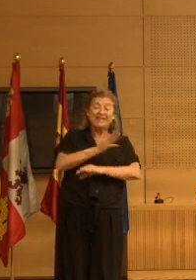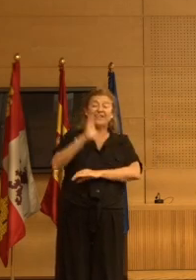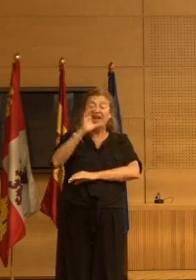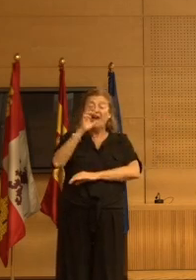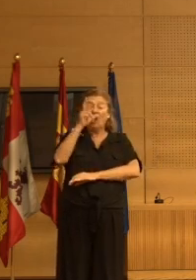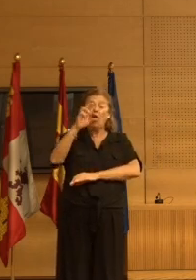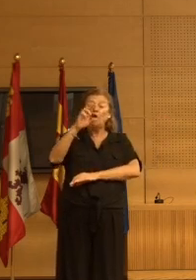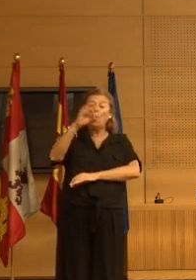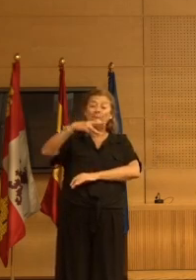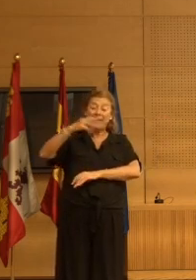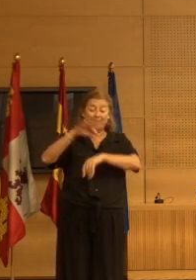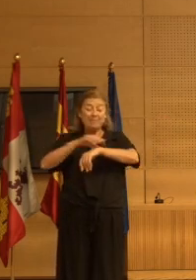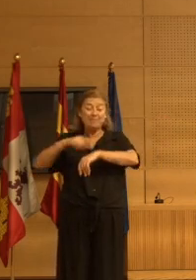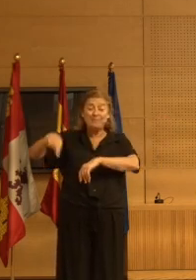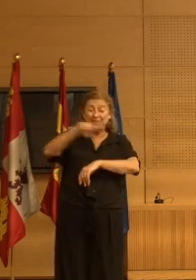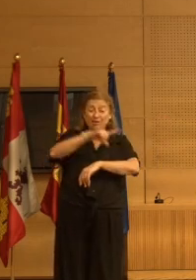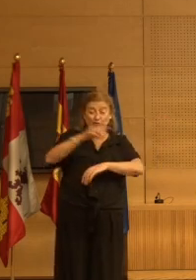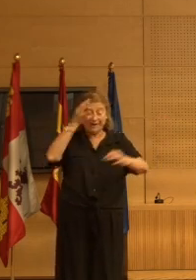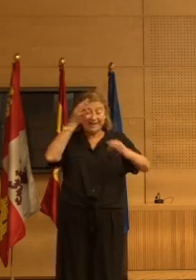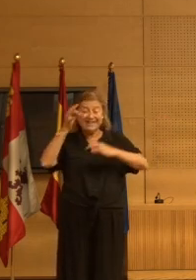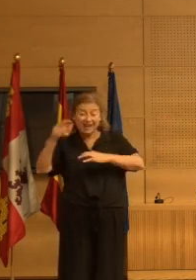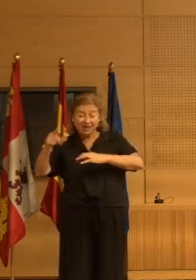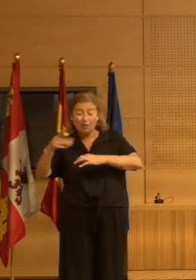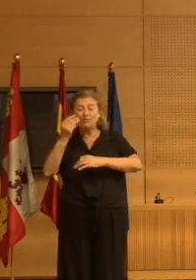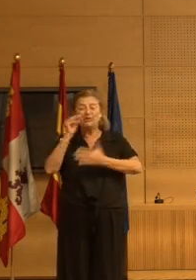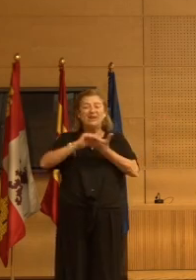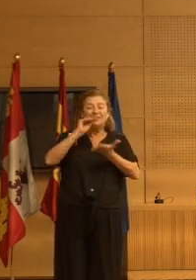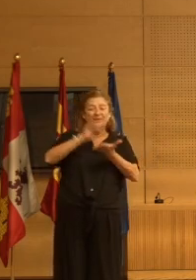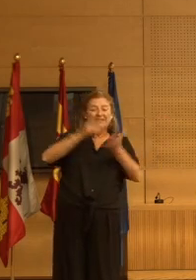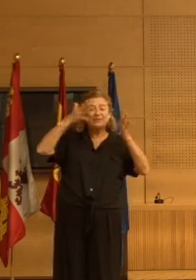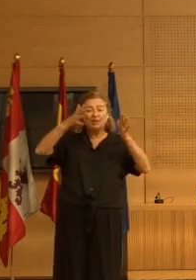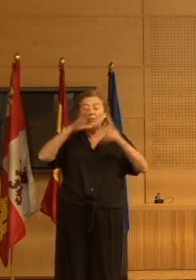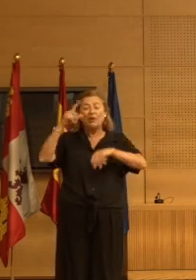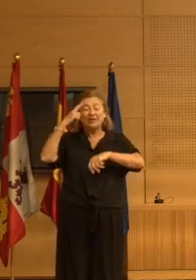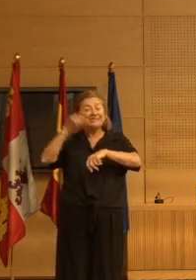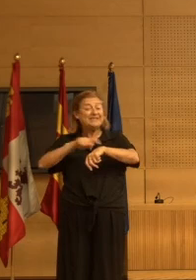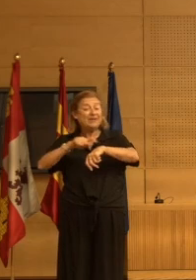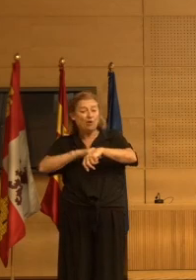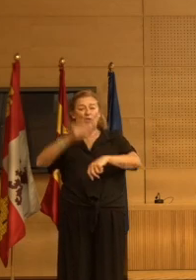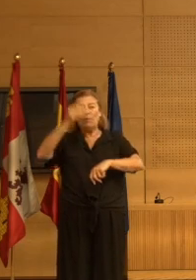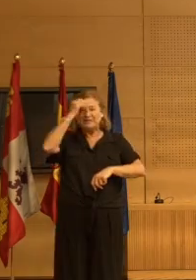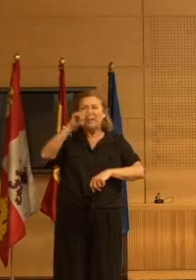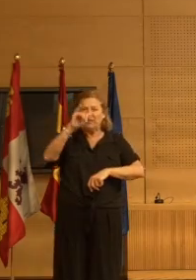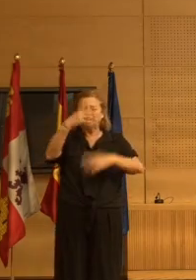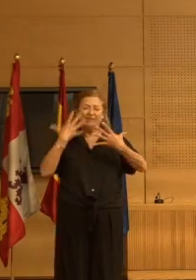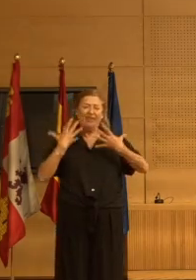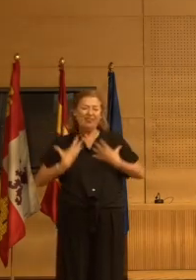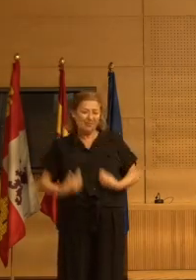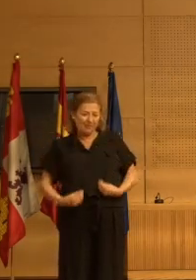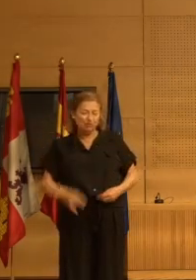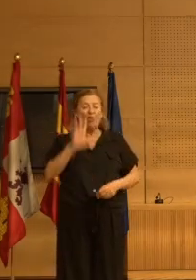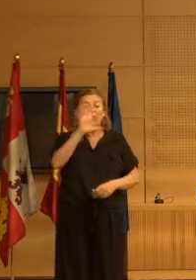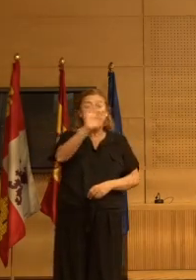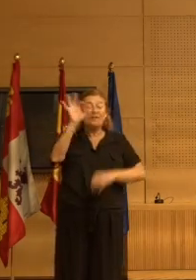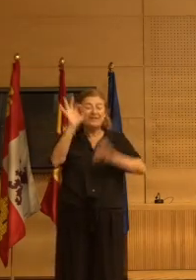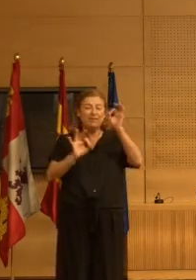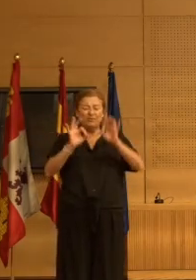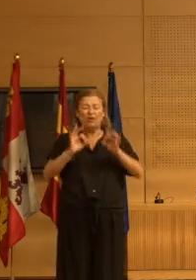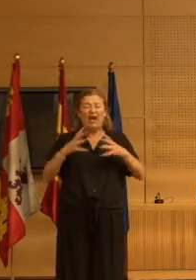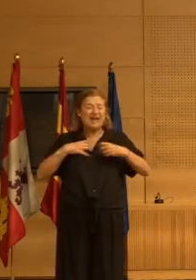es el criterio del médico muchas veces asesorado por el psicólogo creían que tenía depresión el 50%